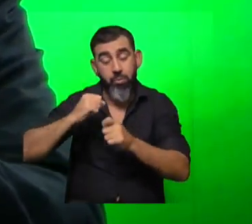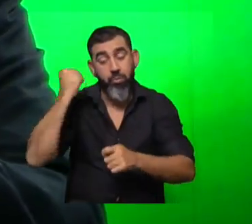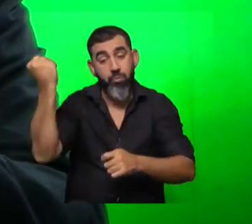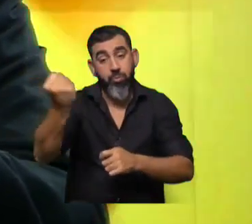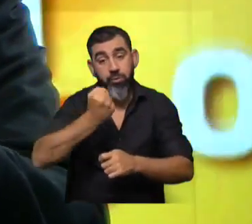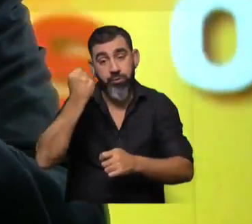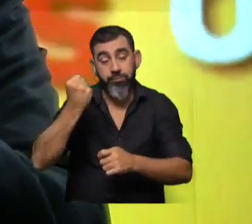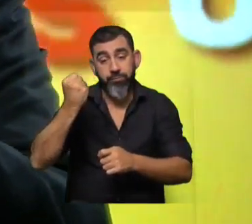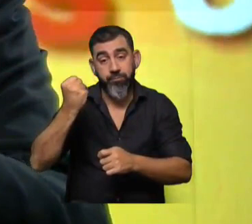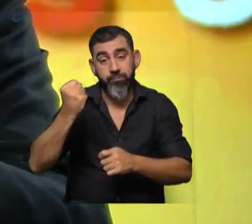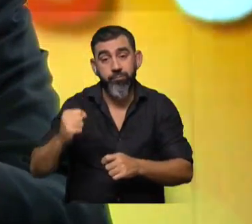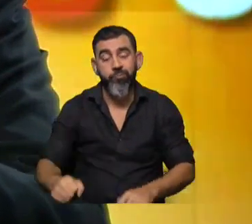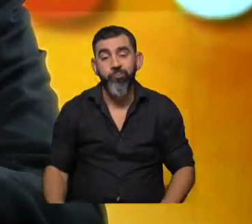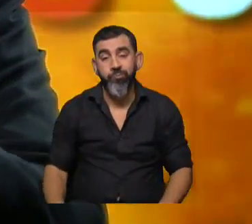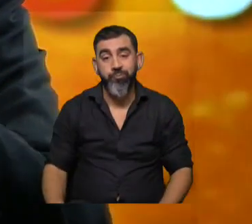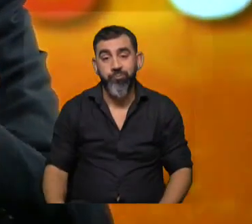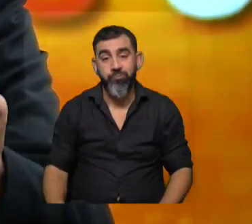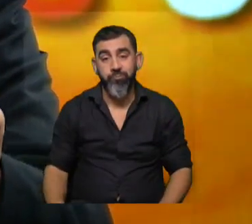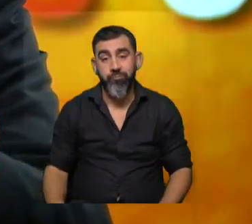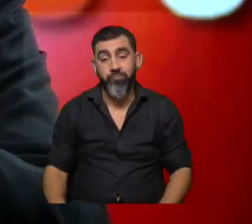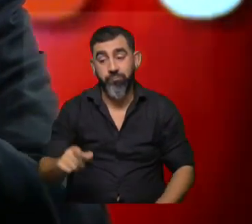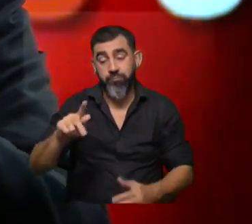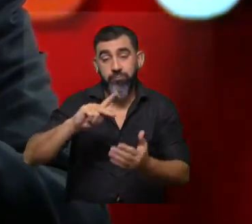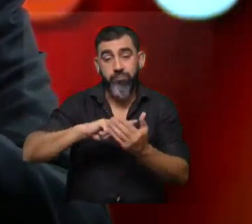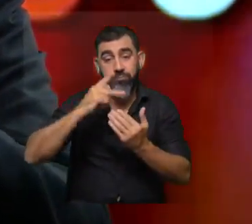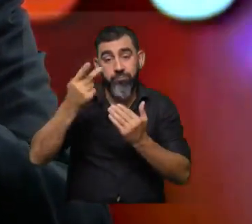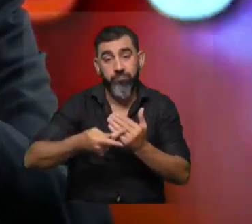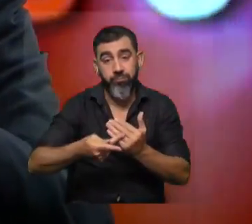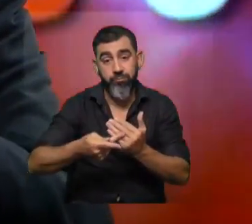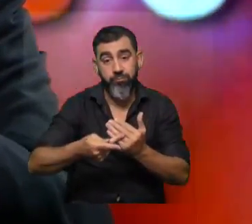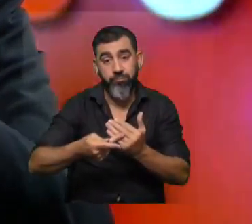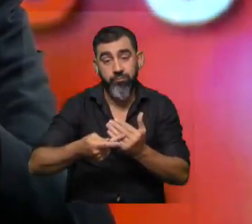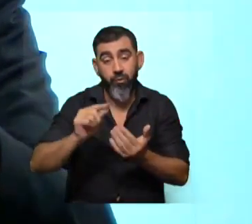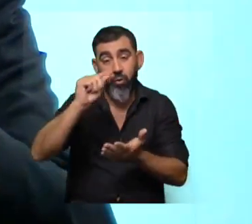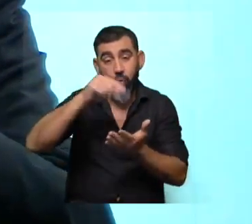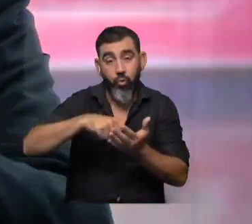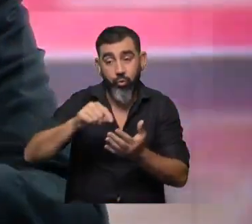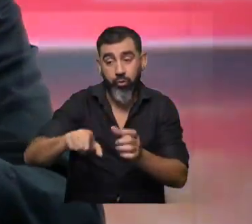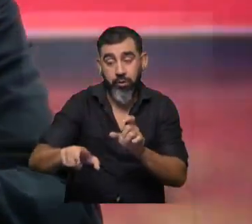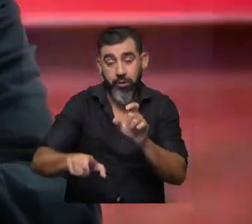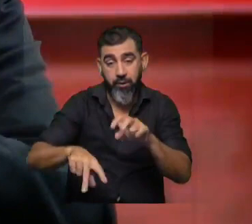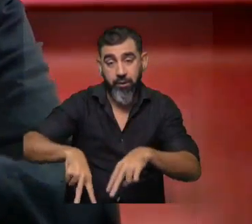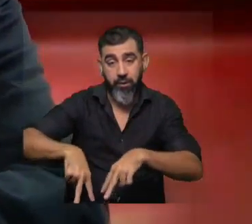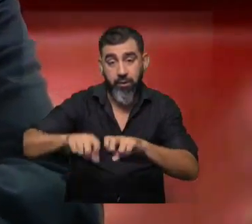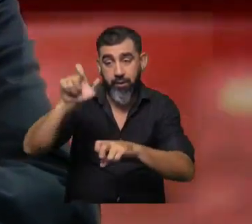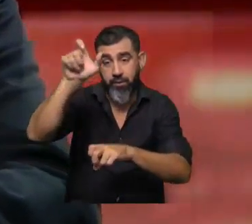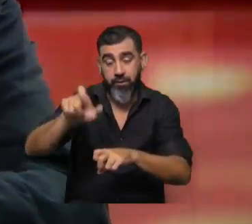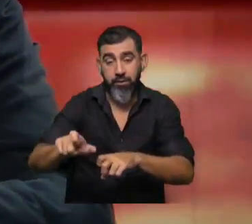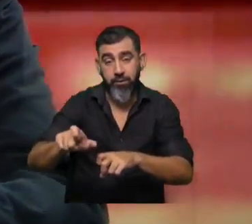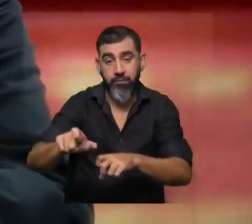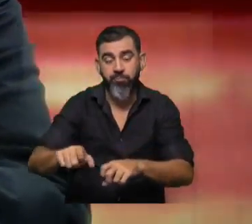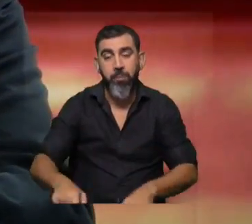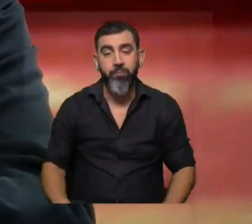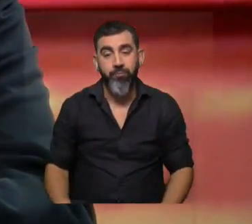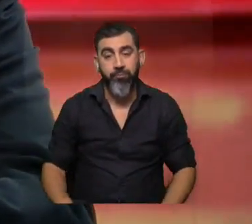es que cuando dentro del marco de esos proyectos se contrate a investigadores que lo definimos de una forma muy